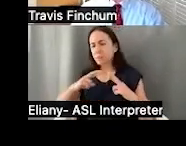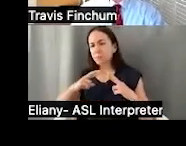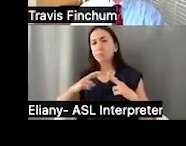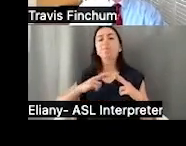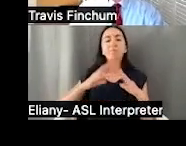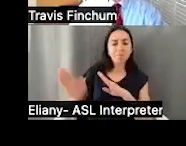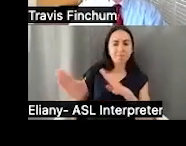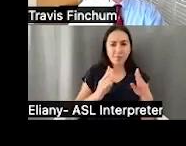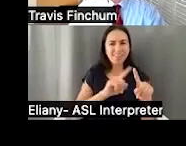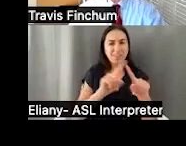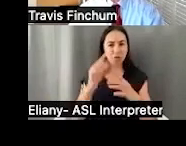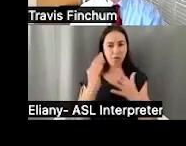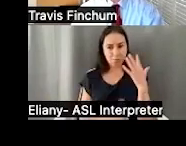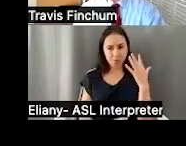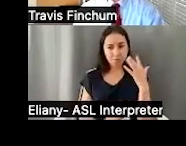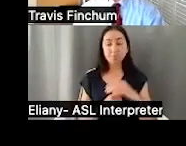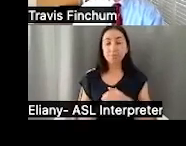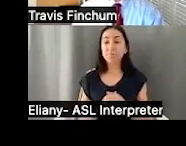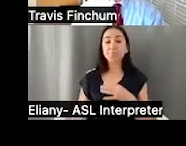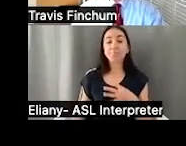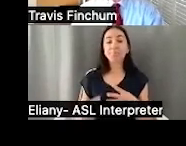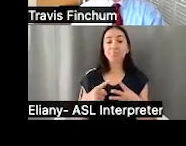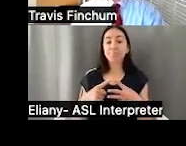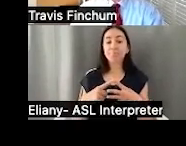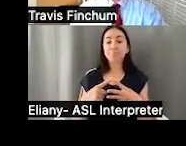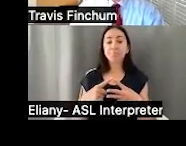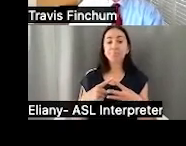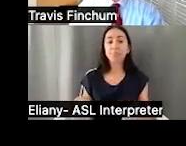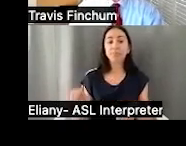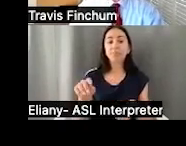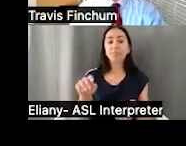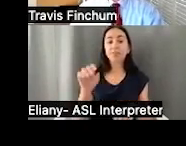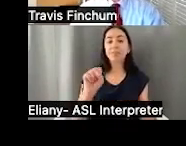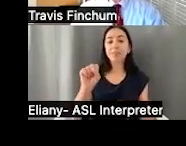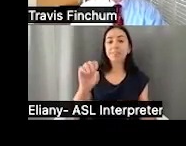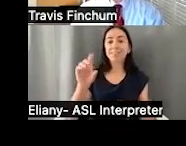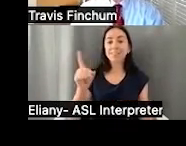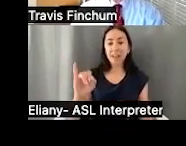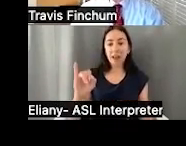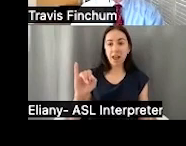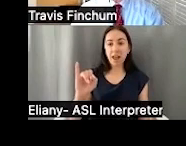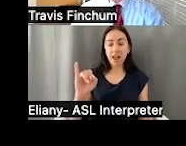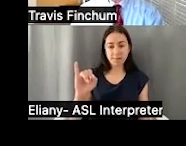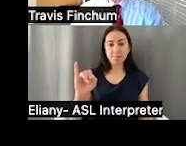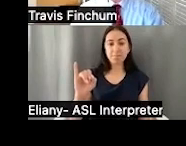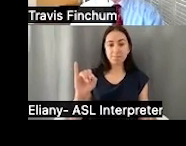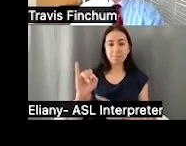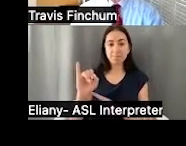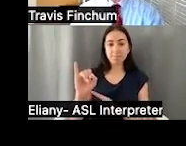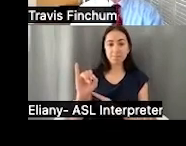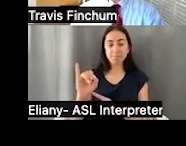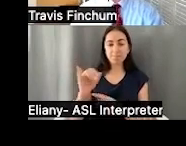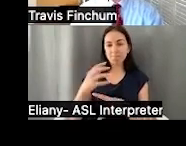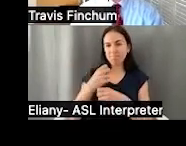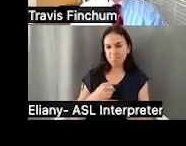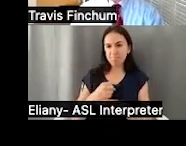jubilación. Ahí es lo que tenemos que mencionar. El primero se llama seguro de discapacidades del seguro